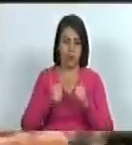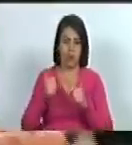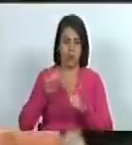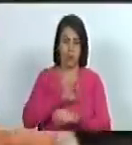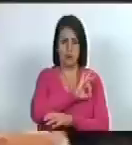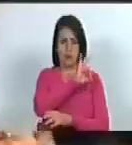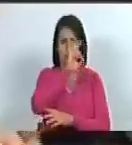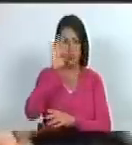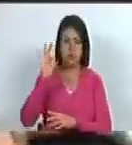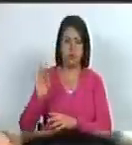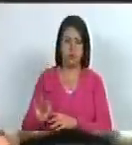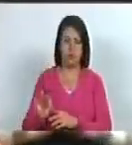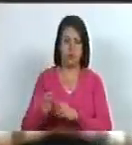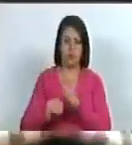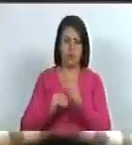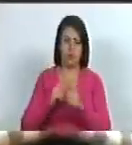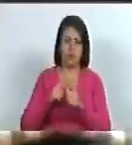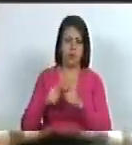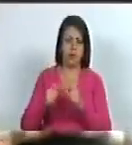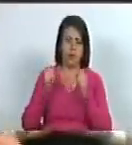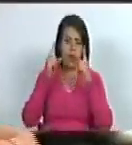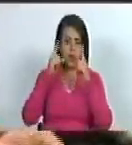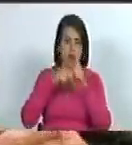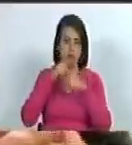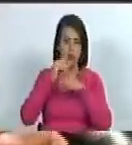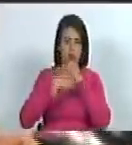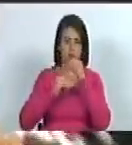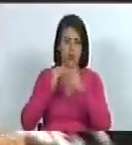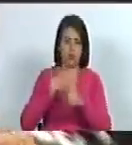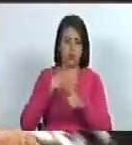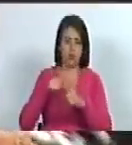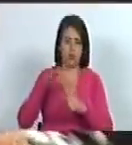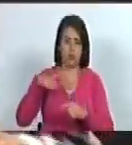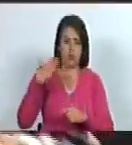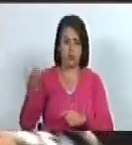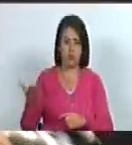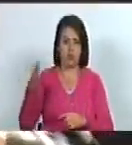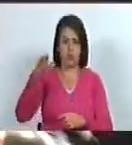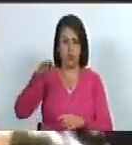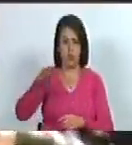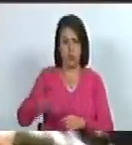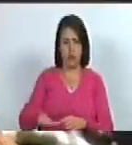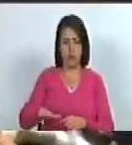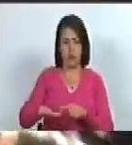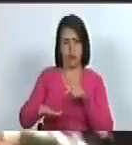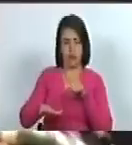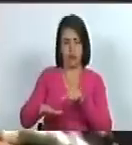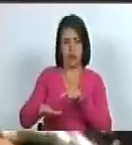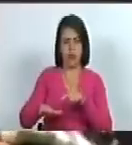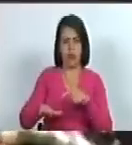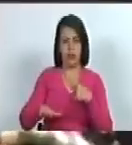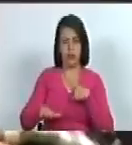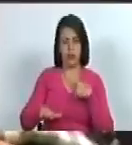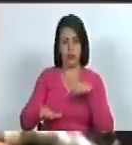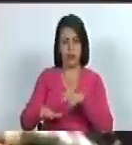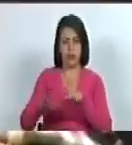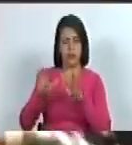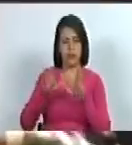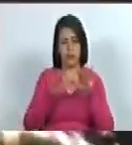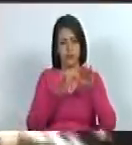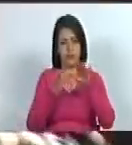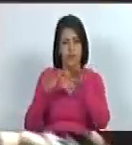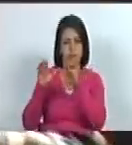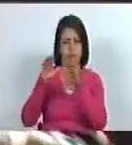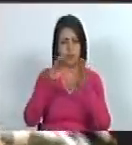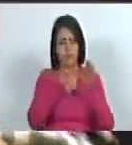pincelado un despertar cuando estaba pequeñito miró las mariposas